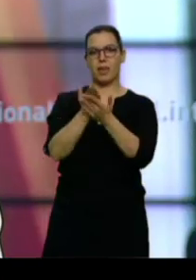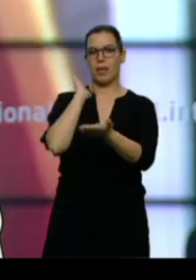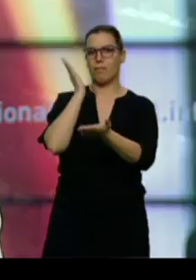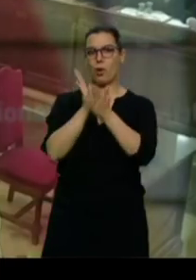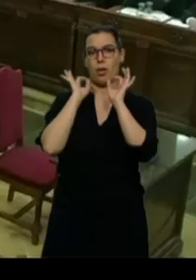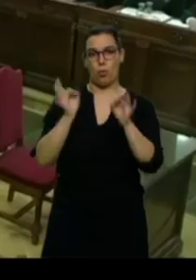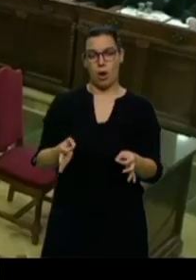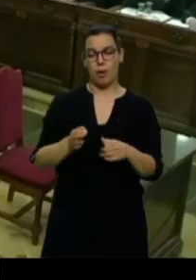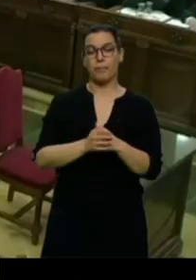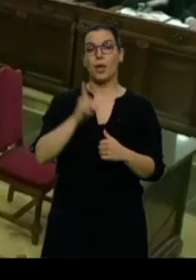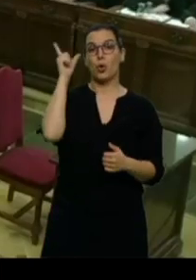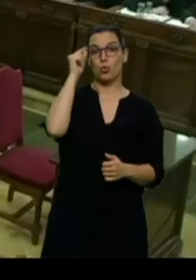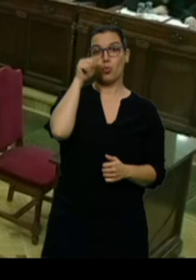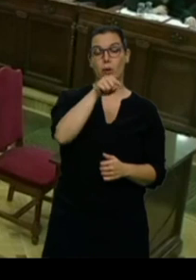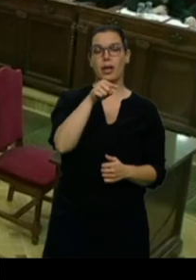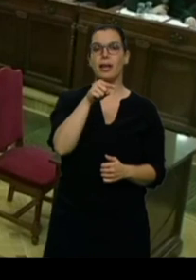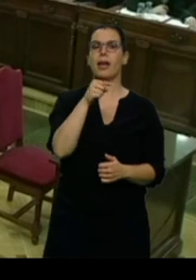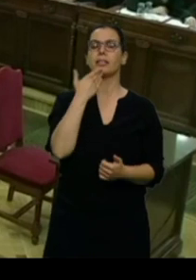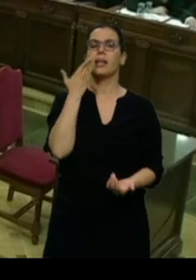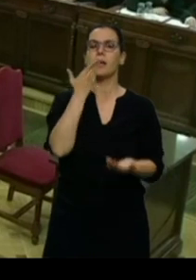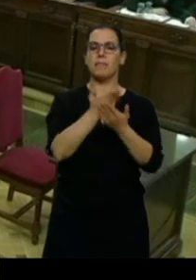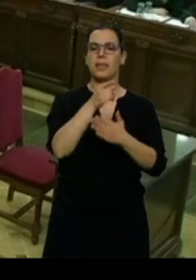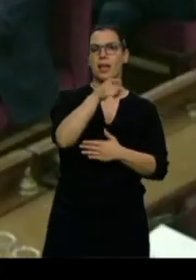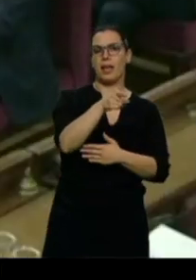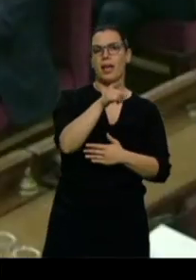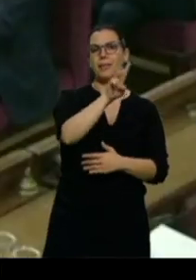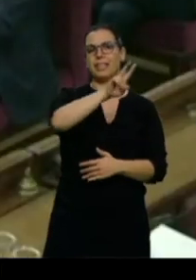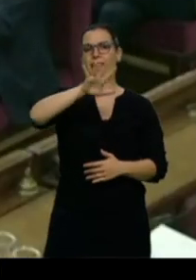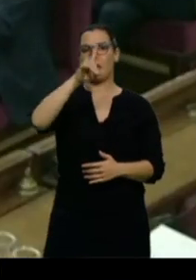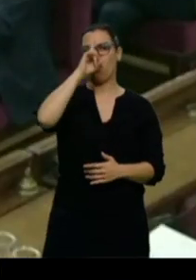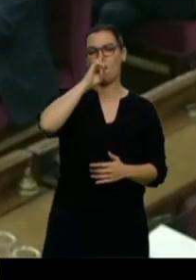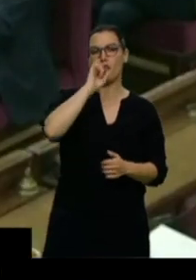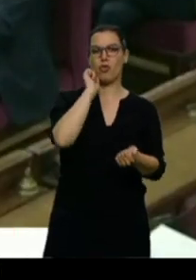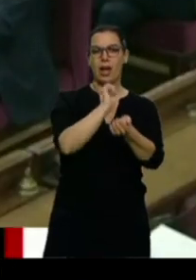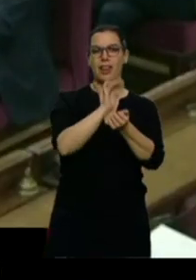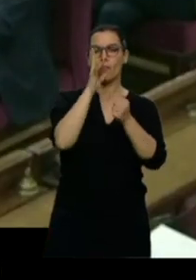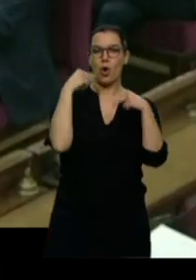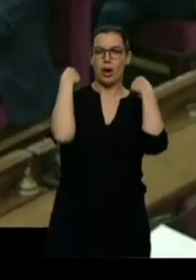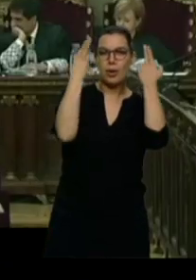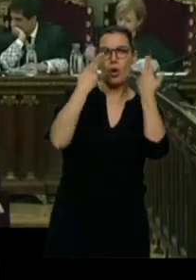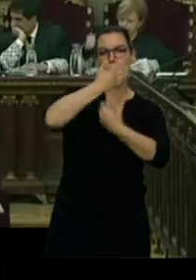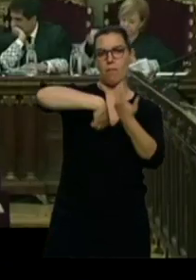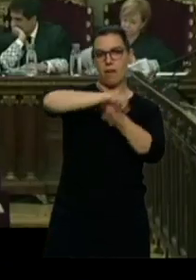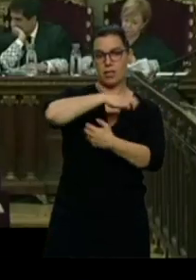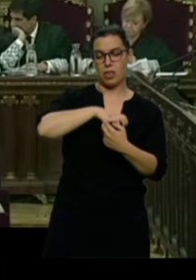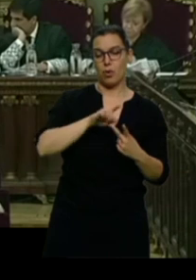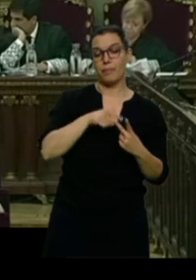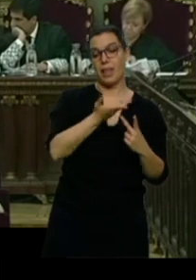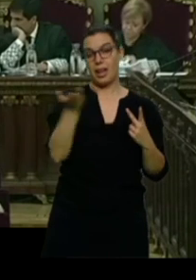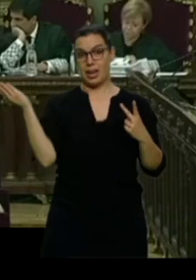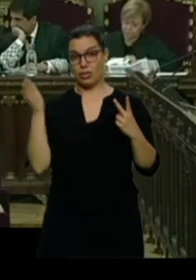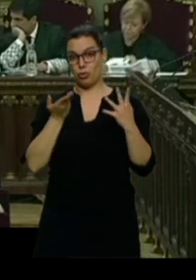En el caso de Oriol Junqueras, el Ministerio Fiscal solicita hasta 25 años por rebelión y malversación, mientras que para el resto de procesados,